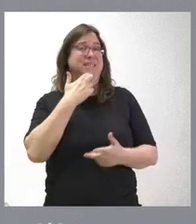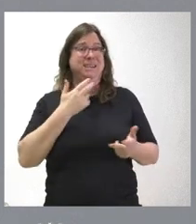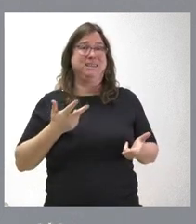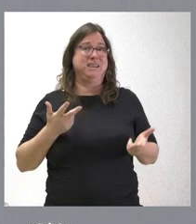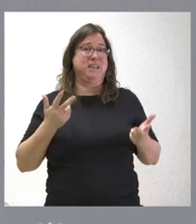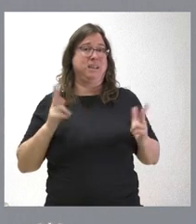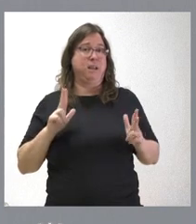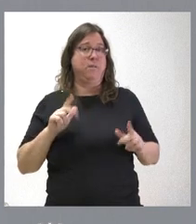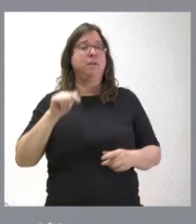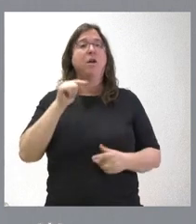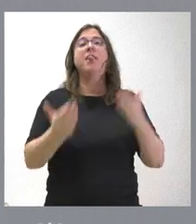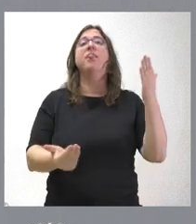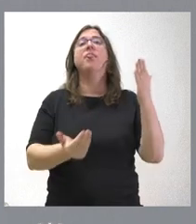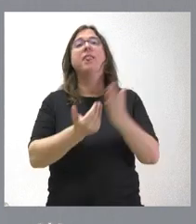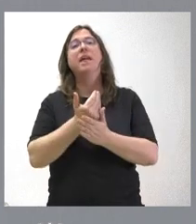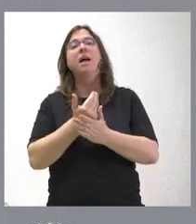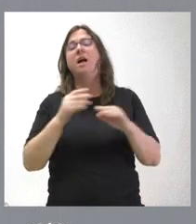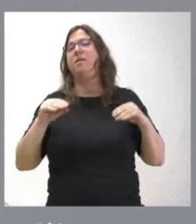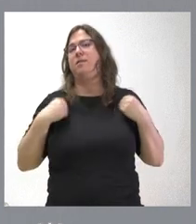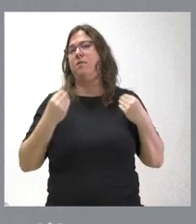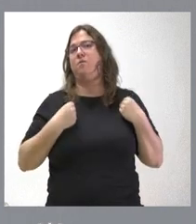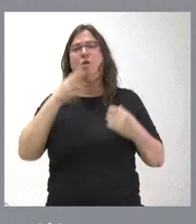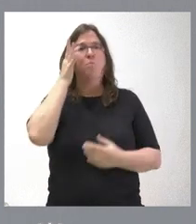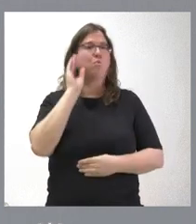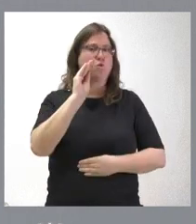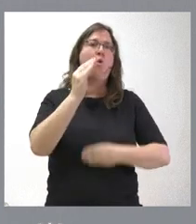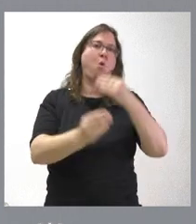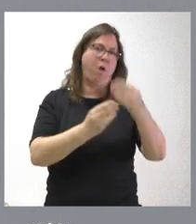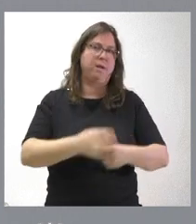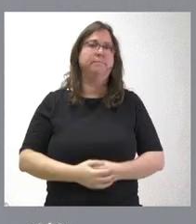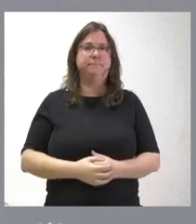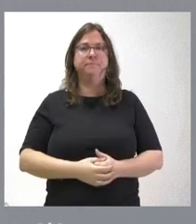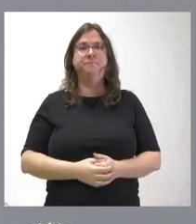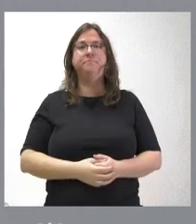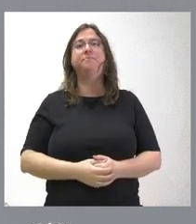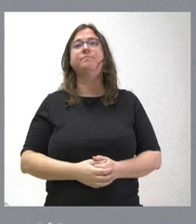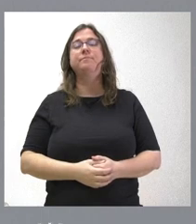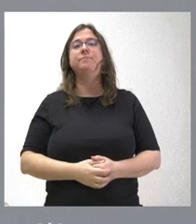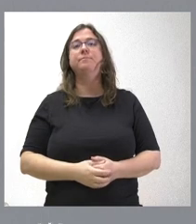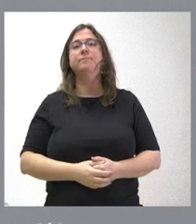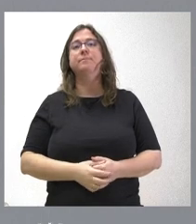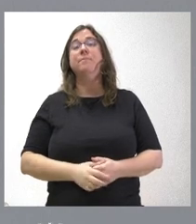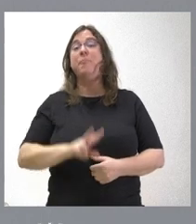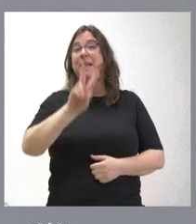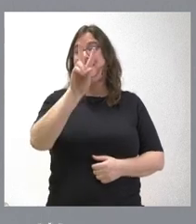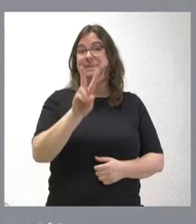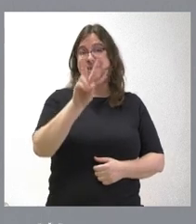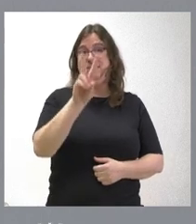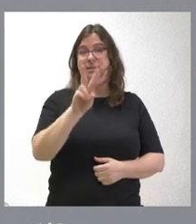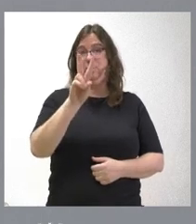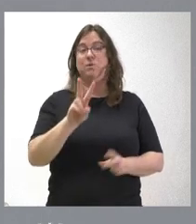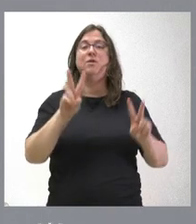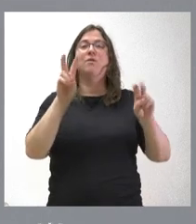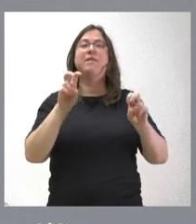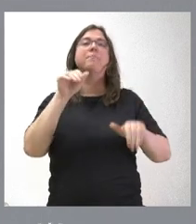desean disfrutar ese día en sus localidades, también que lo puedan hacer. En segundo lugar, en torno a las inscripciones